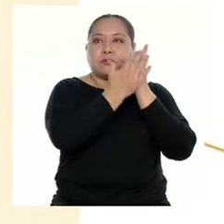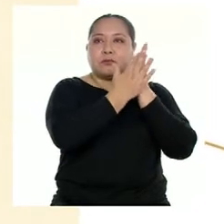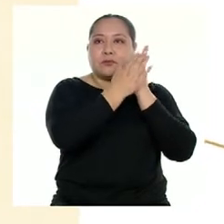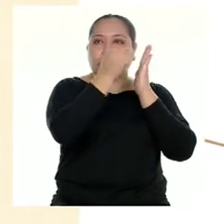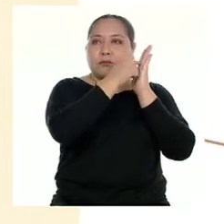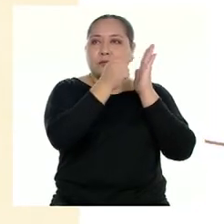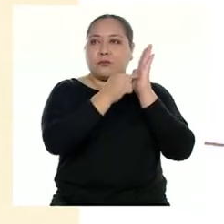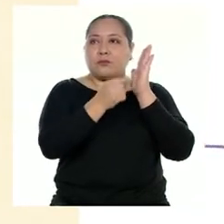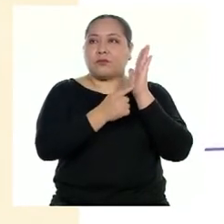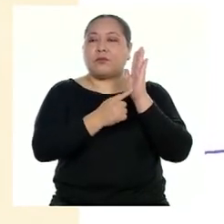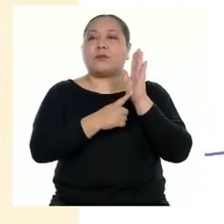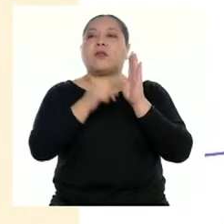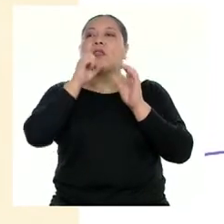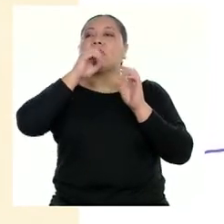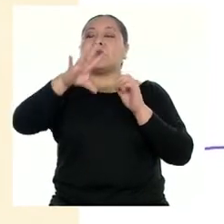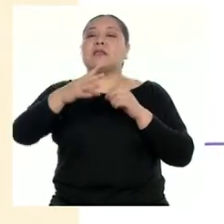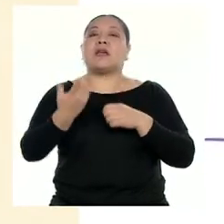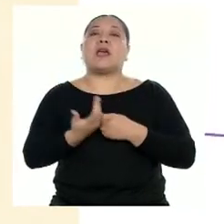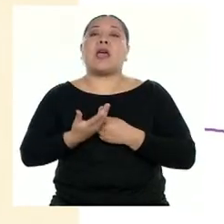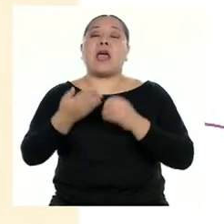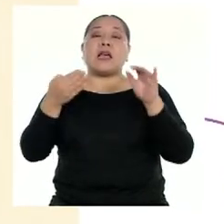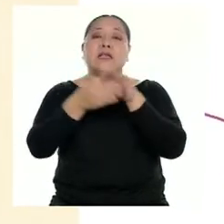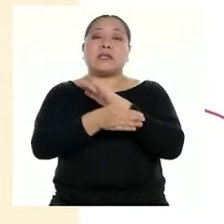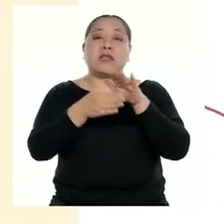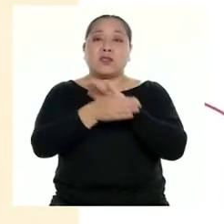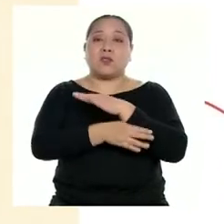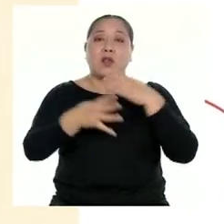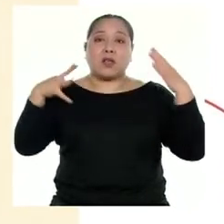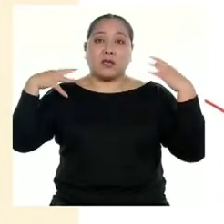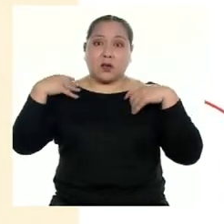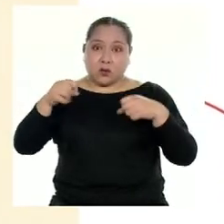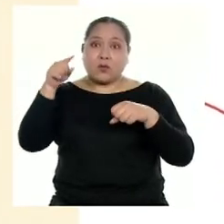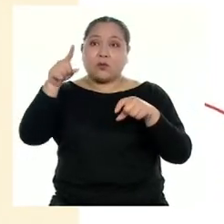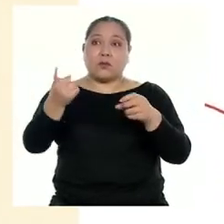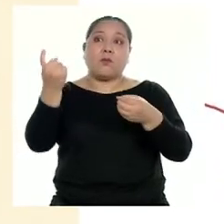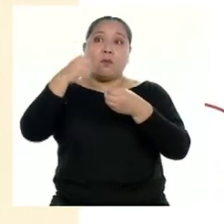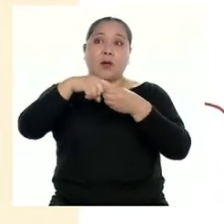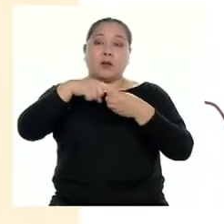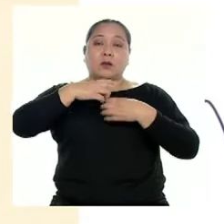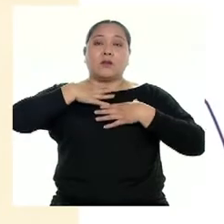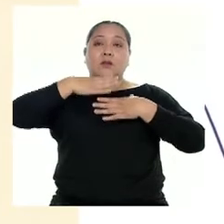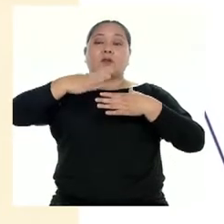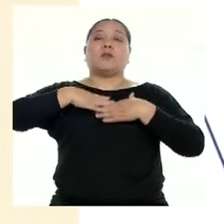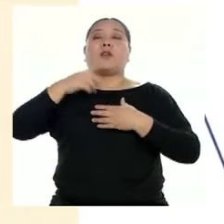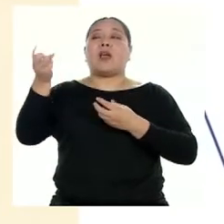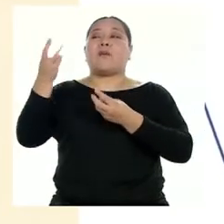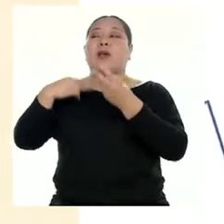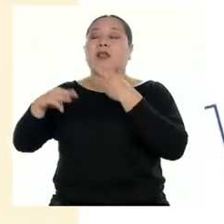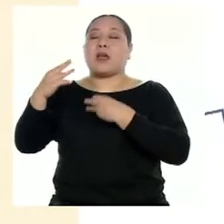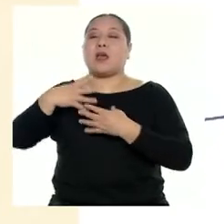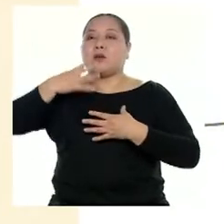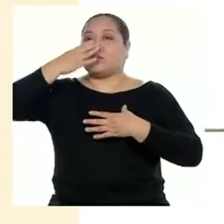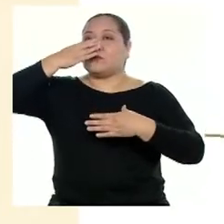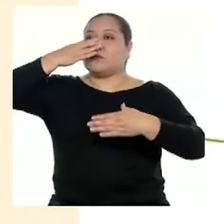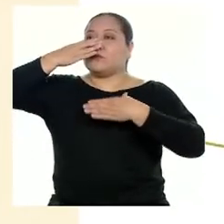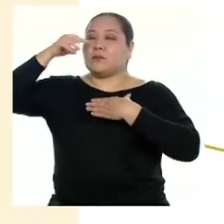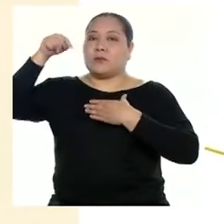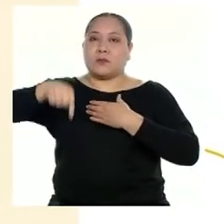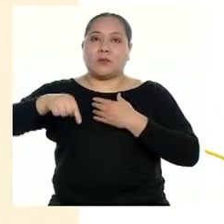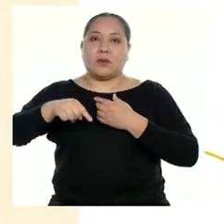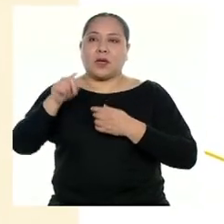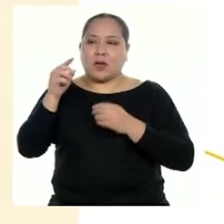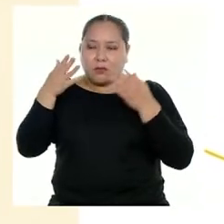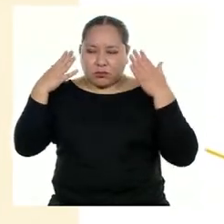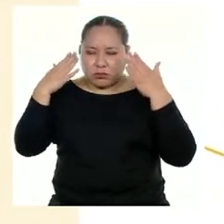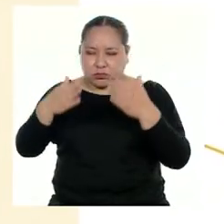oxígeno es parte del derecho a la salud. Además, explicó que el mercado de oxígeno en el Perú es altamente